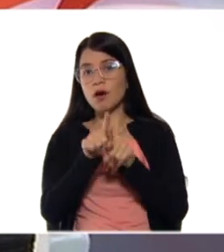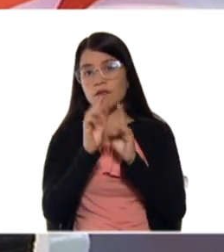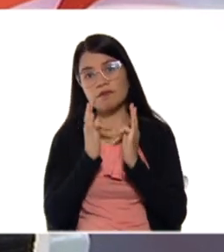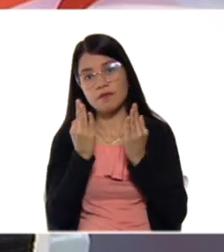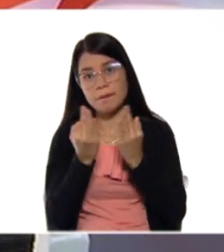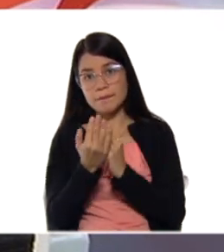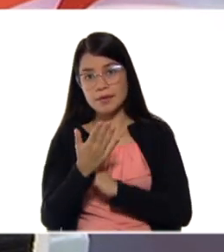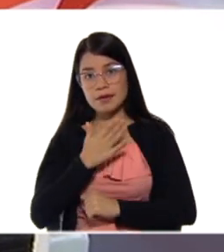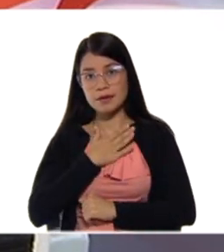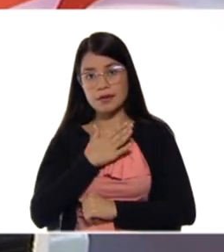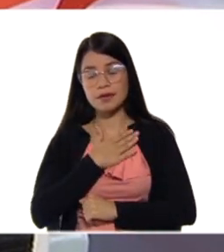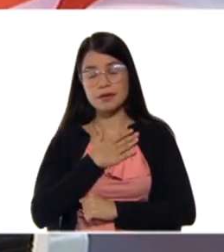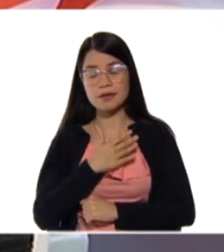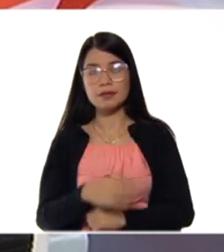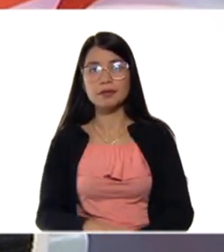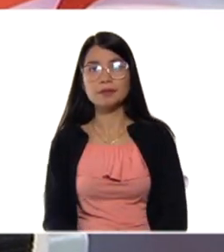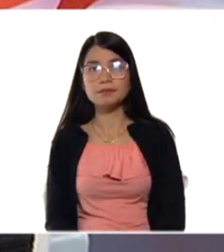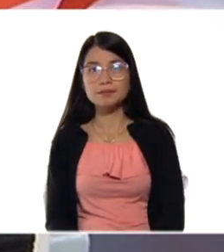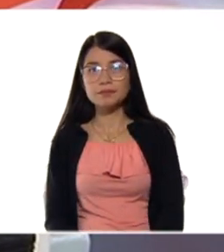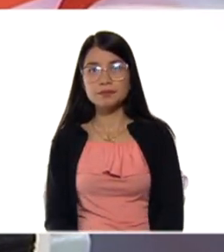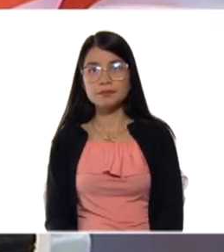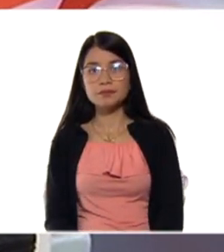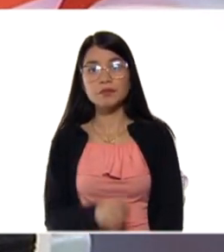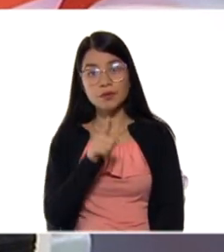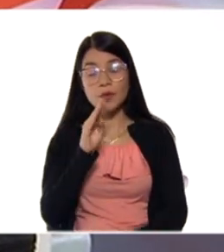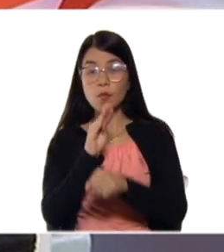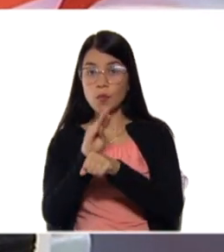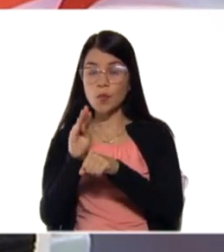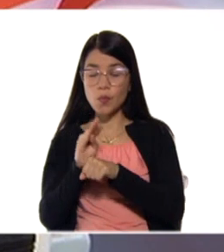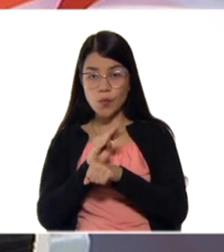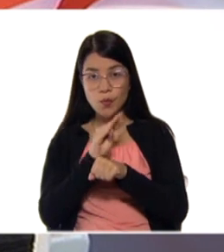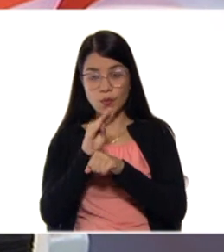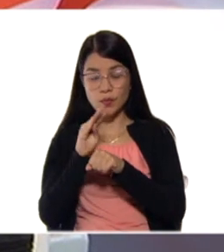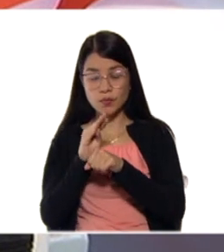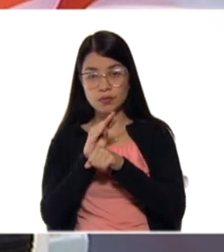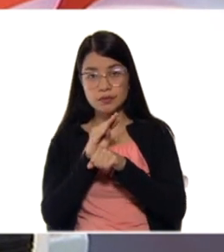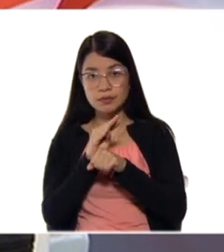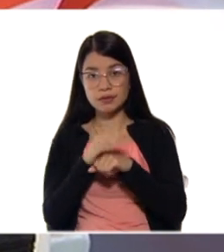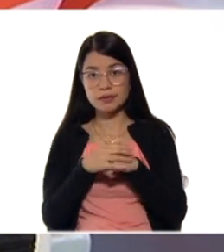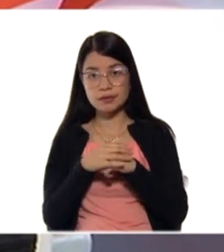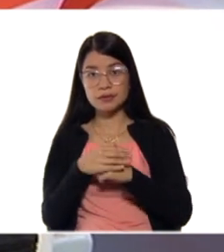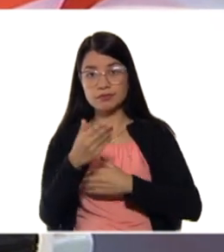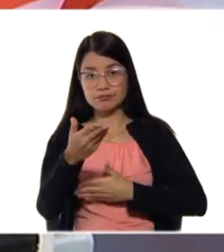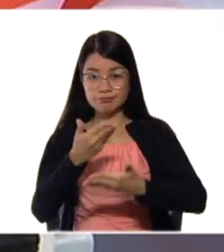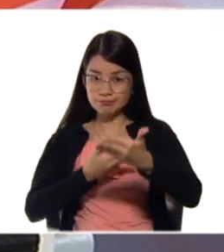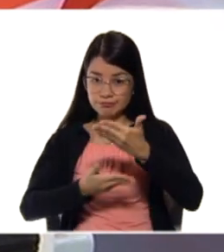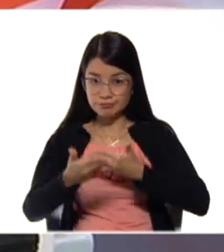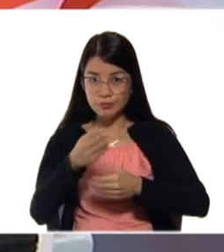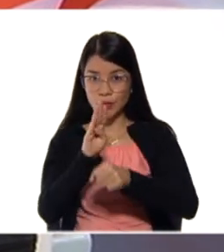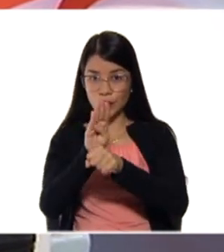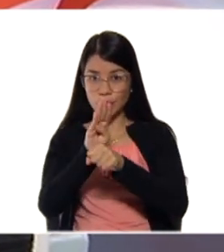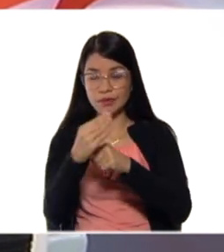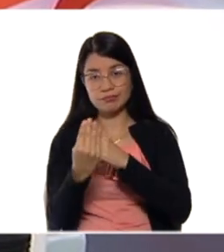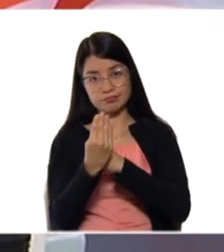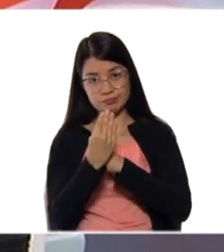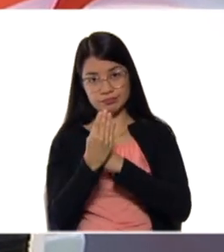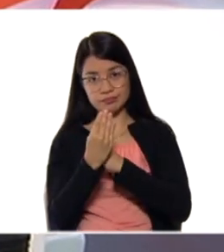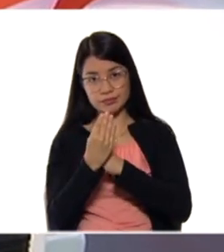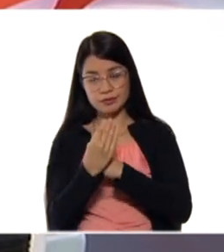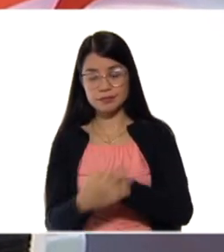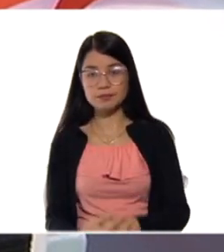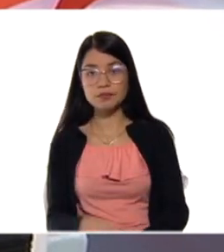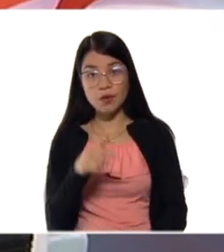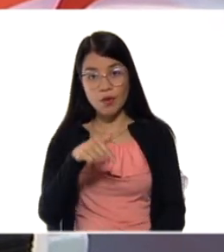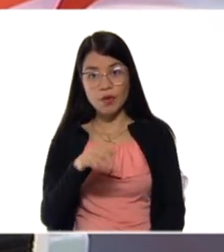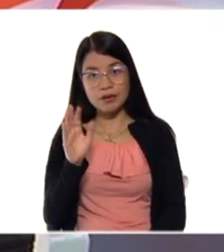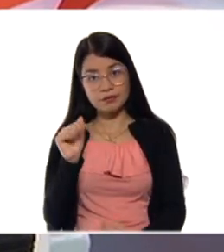cada familia en la escuela, les pide que se cuiden. Protejámonos los unos a los otros. Ok. Por el día de hoy,